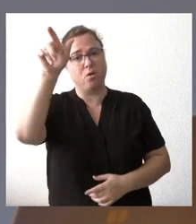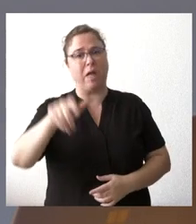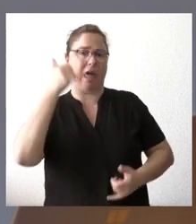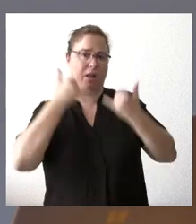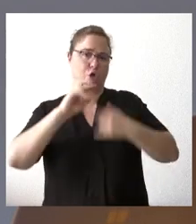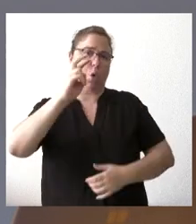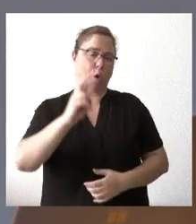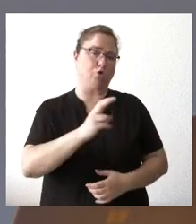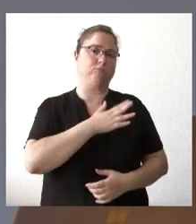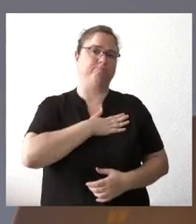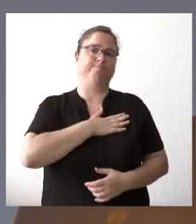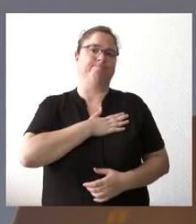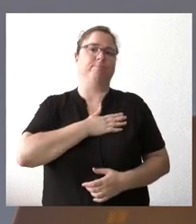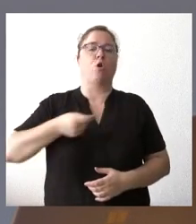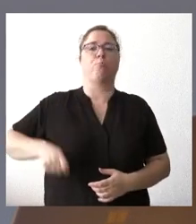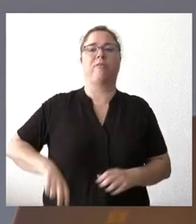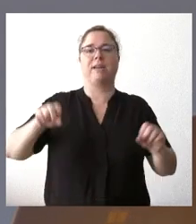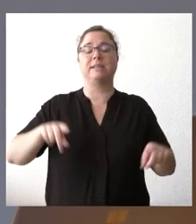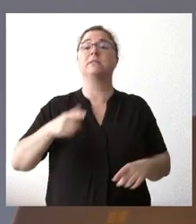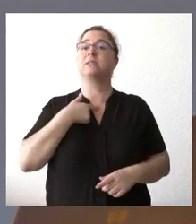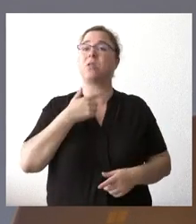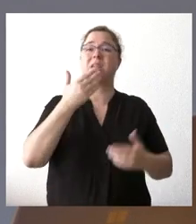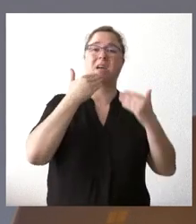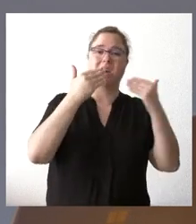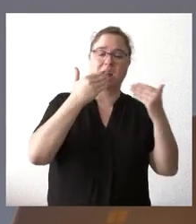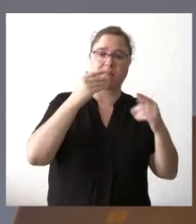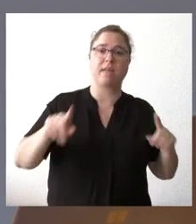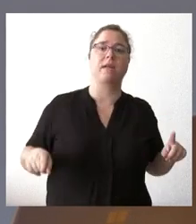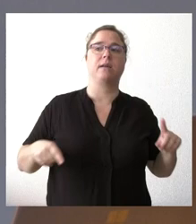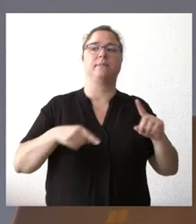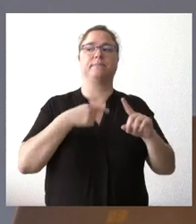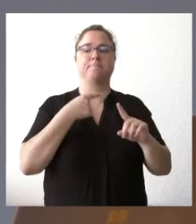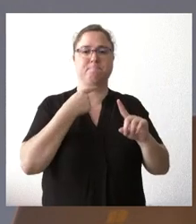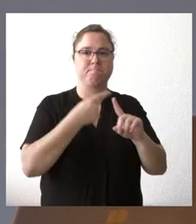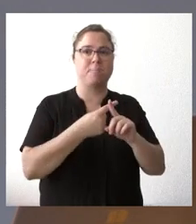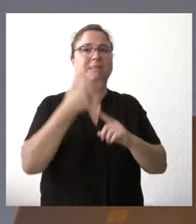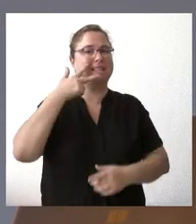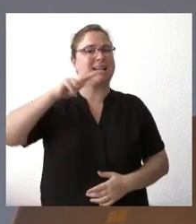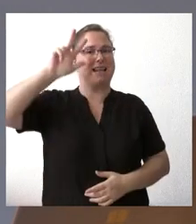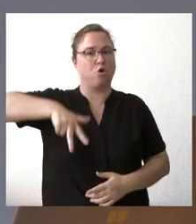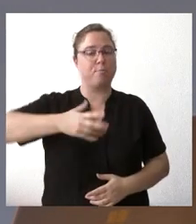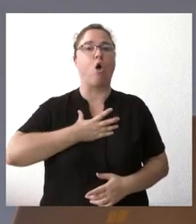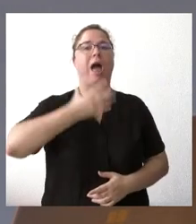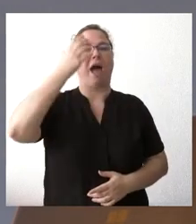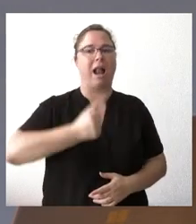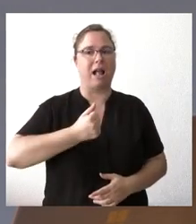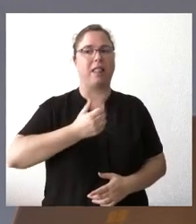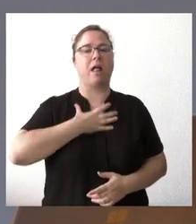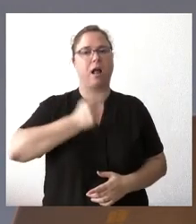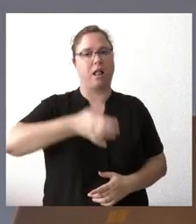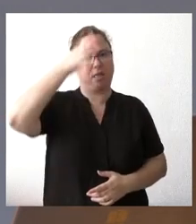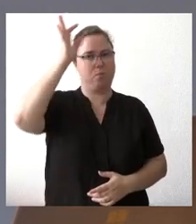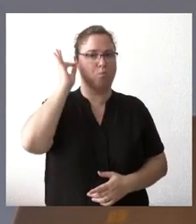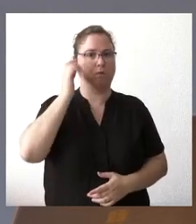civiles. Añadir a esos agradecimientos y reconocimientos a los alcaldes y alcaldesas que han tenido